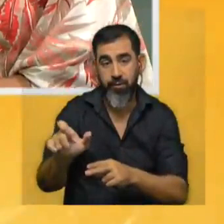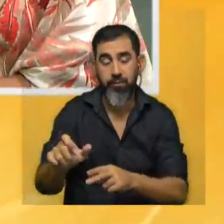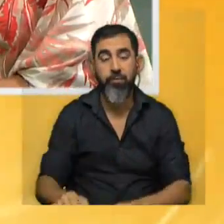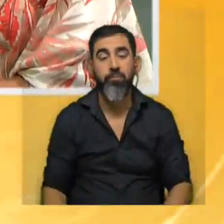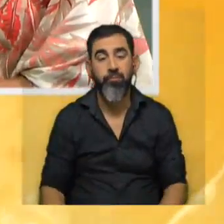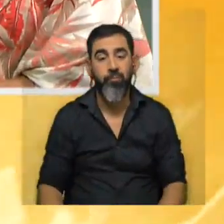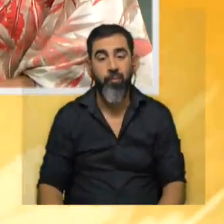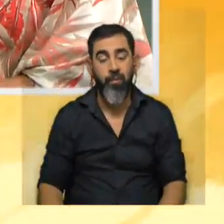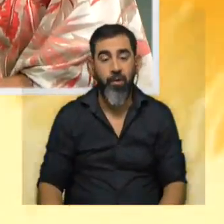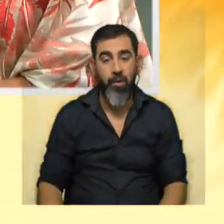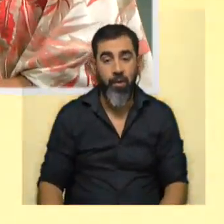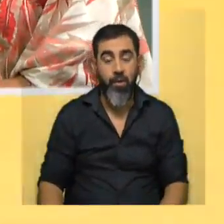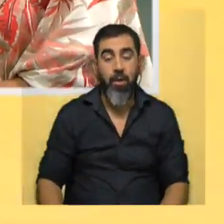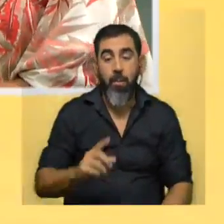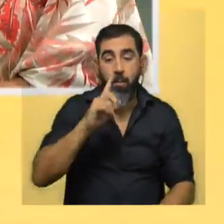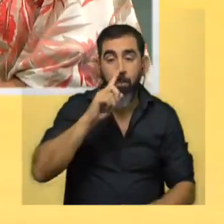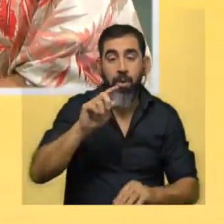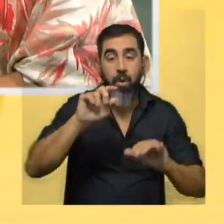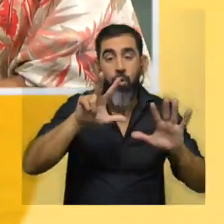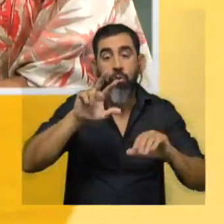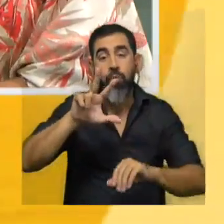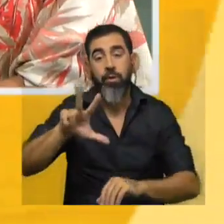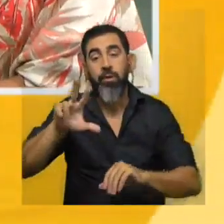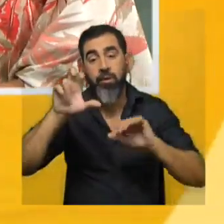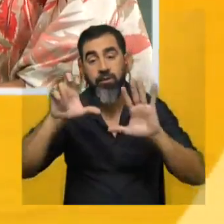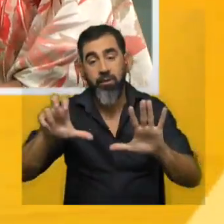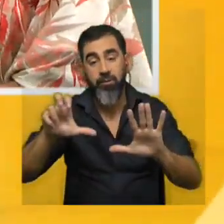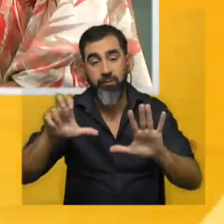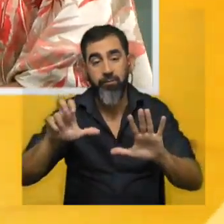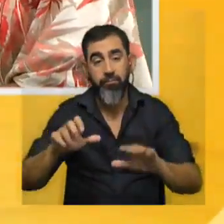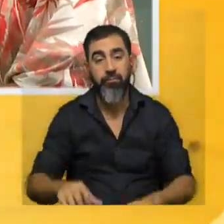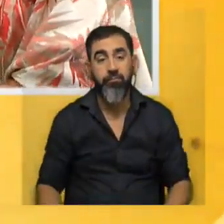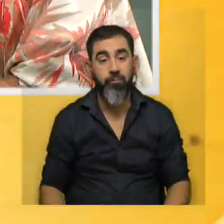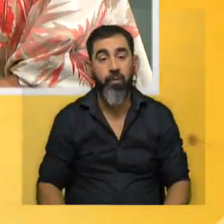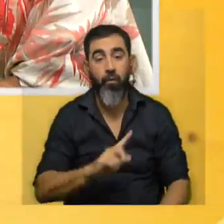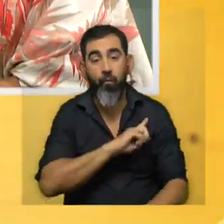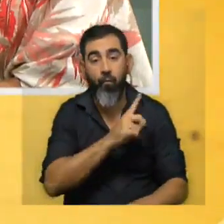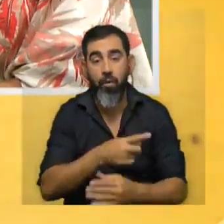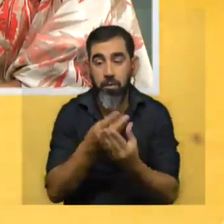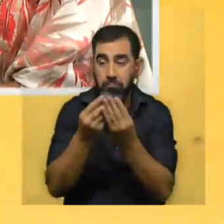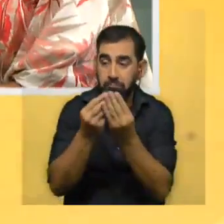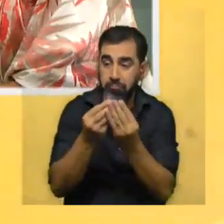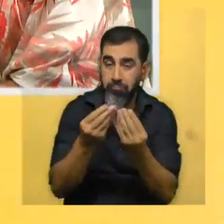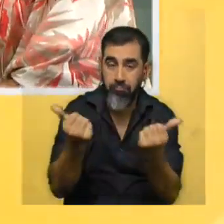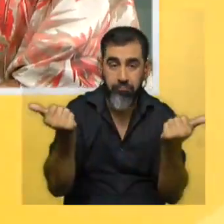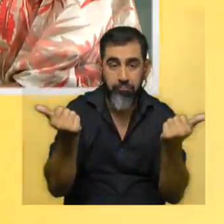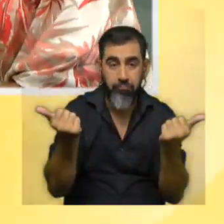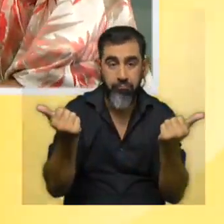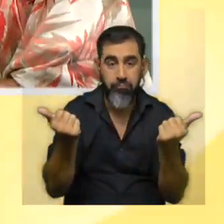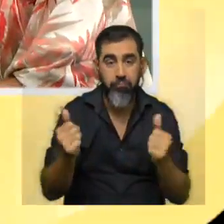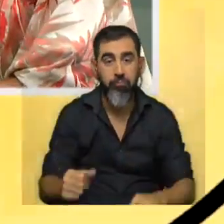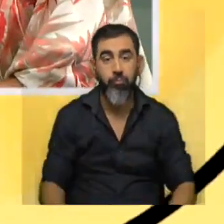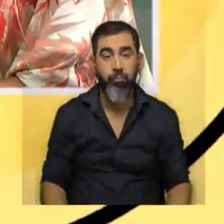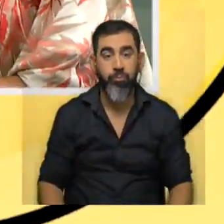mirá Coriolis en 1836 que la definió así como una fuerza invisible como contaba Ernesto que